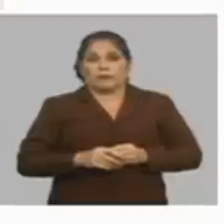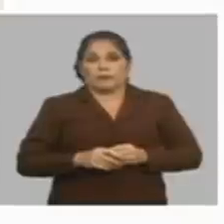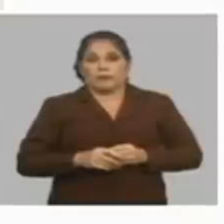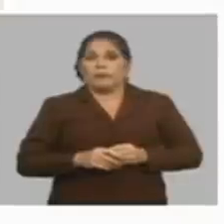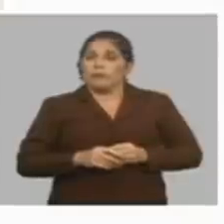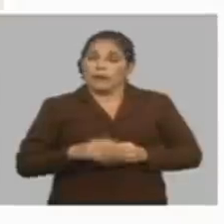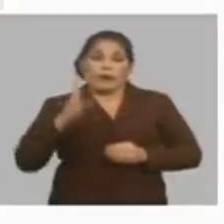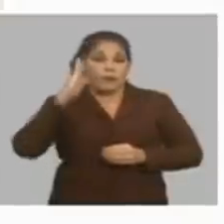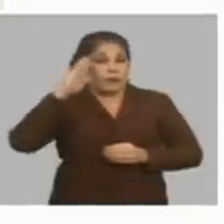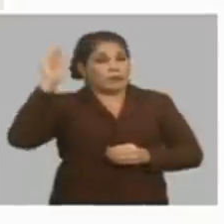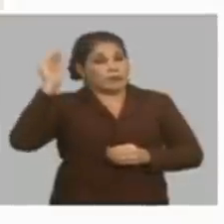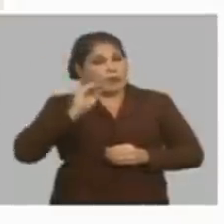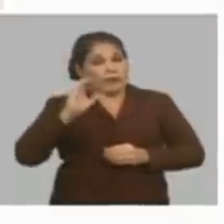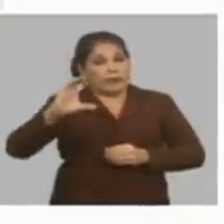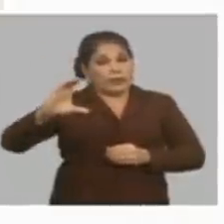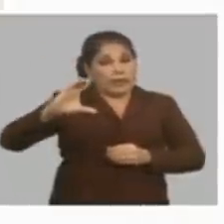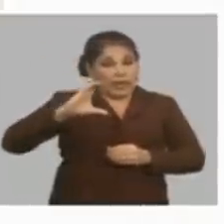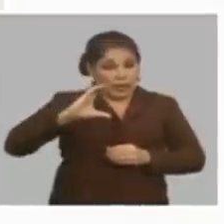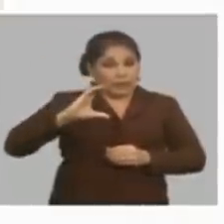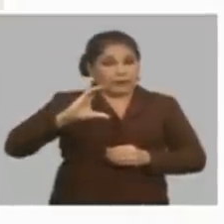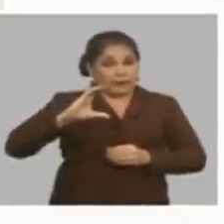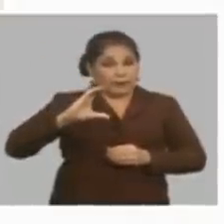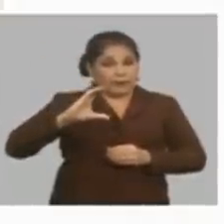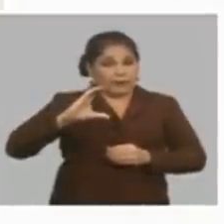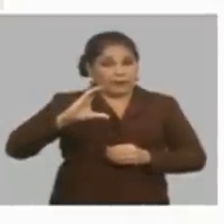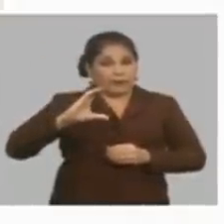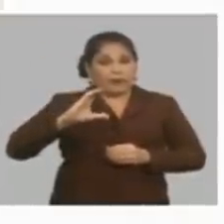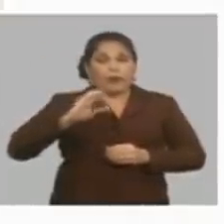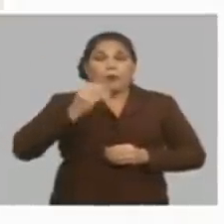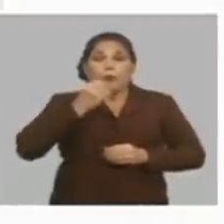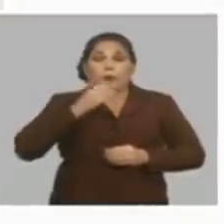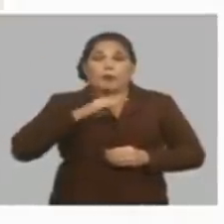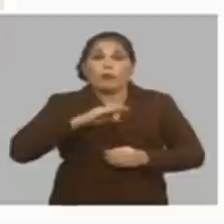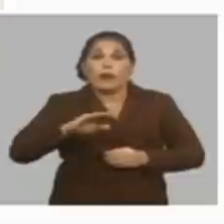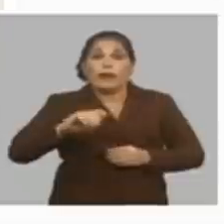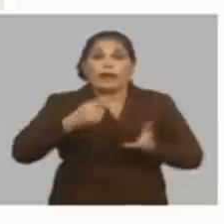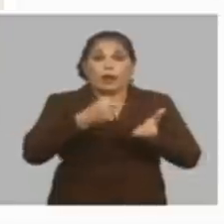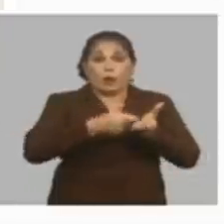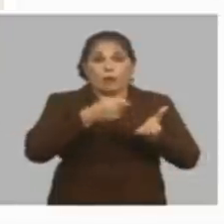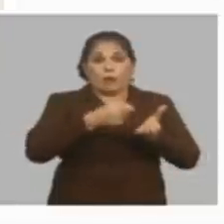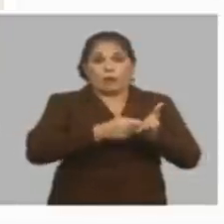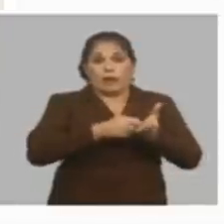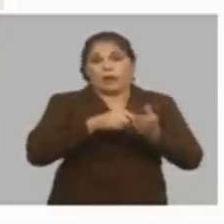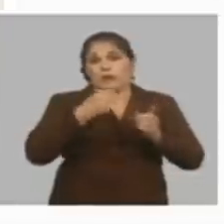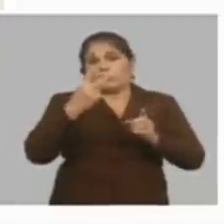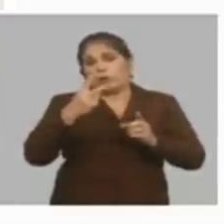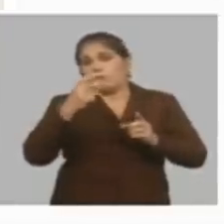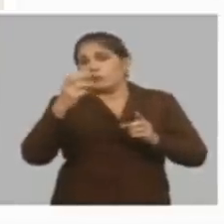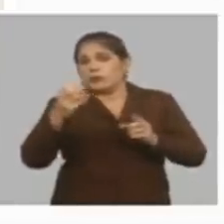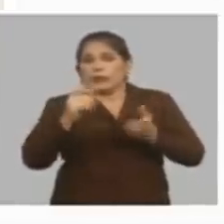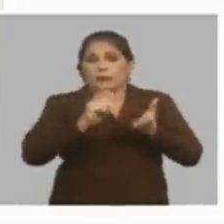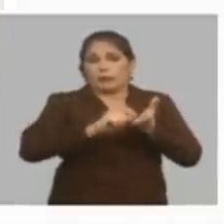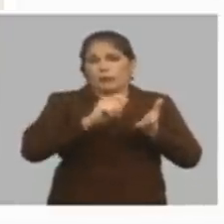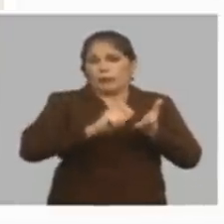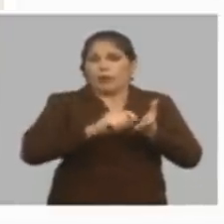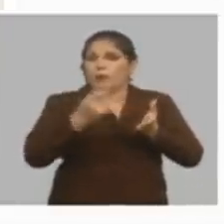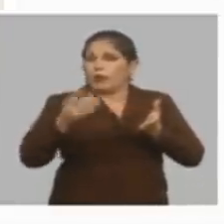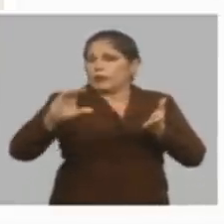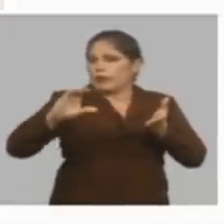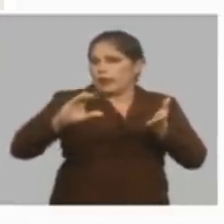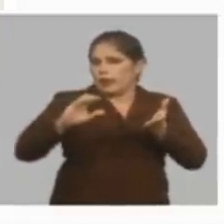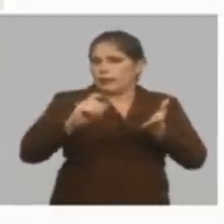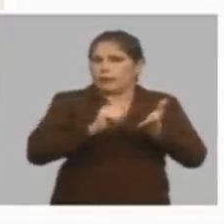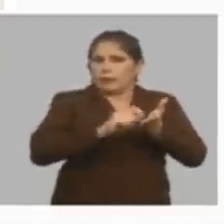entonces ya sabemos que el salario posibilita adquirir más de una canasta porque el salario tiene que